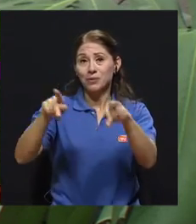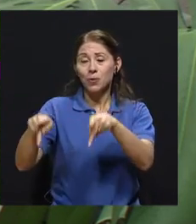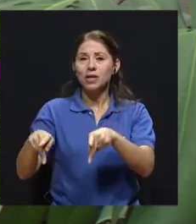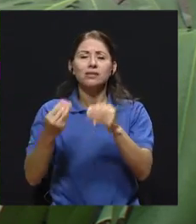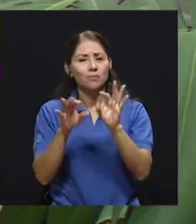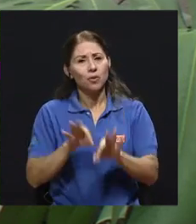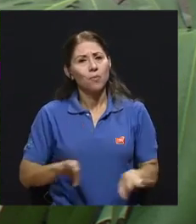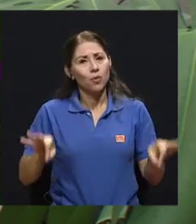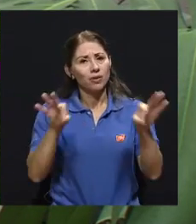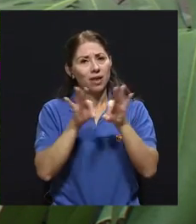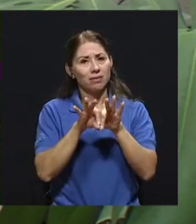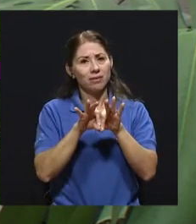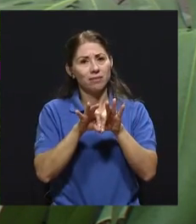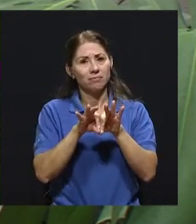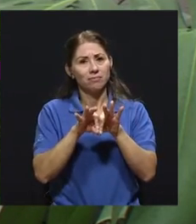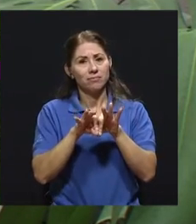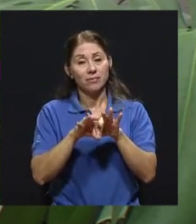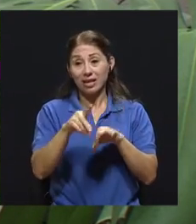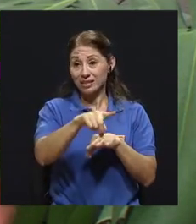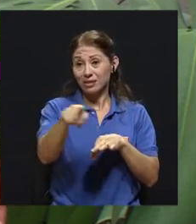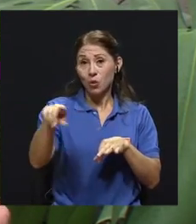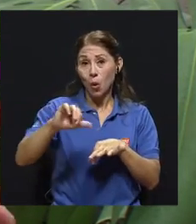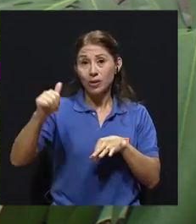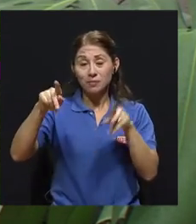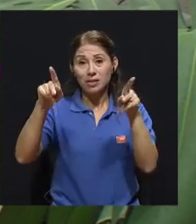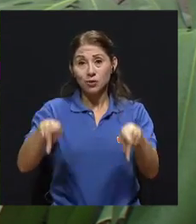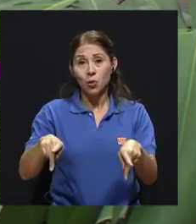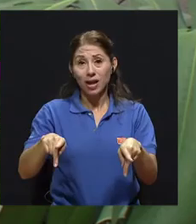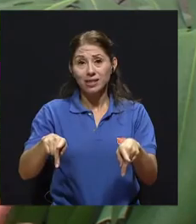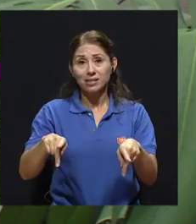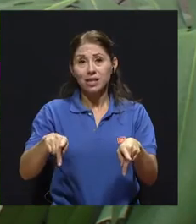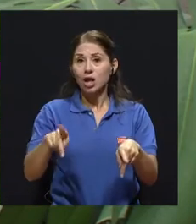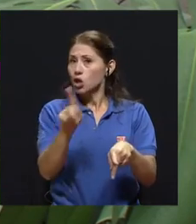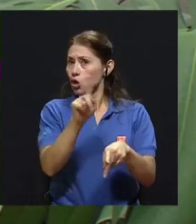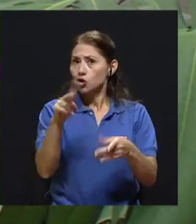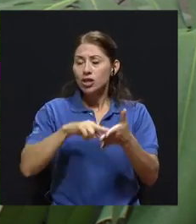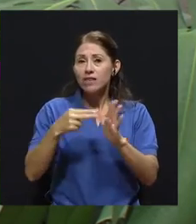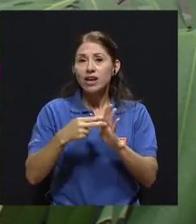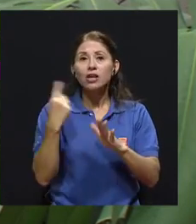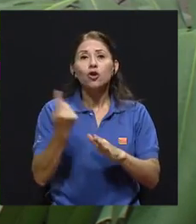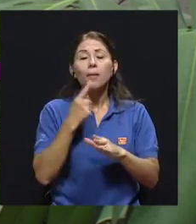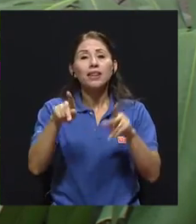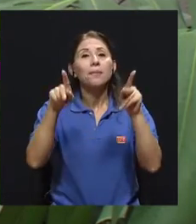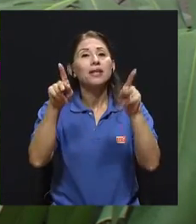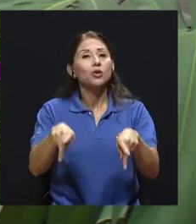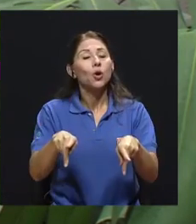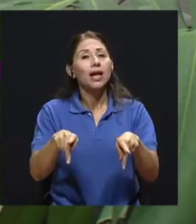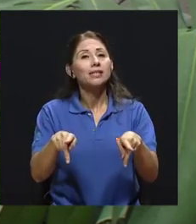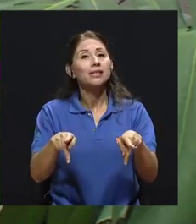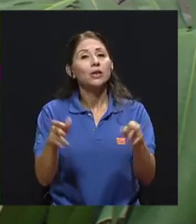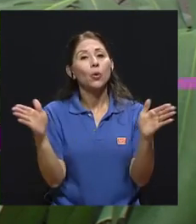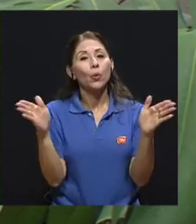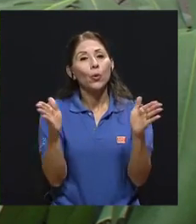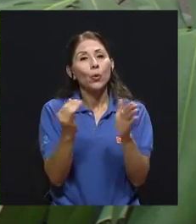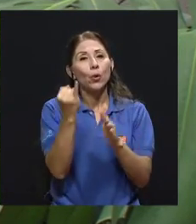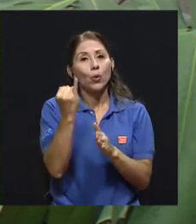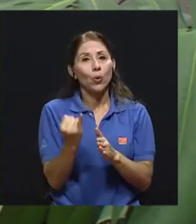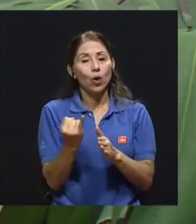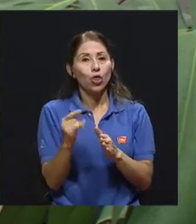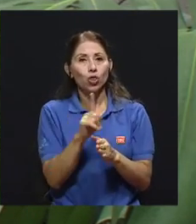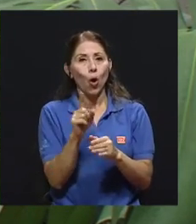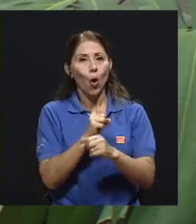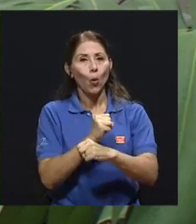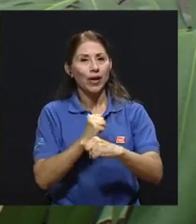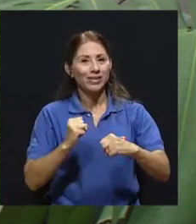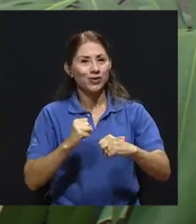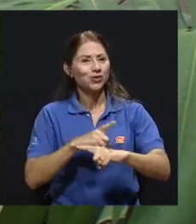solamente en aquellos que nosotros asumimos que son terceros no obesos, pero eso va a ser muy poco probable porque todos más o menos lo somos,